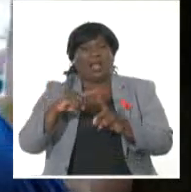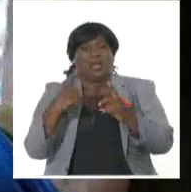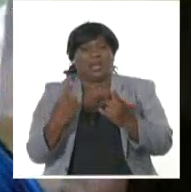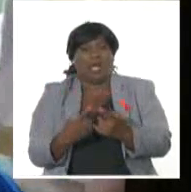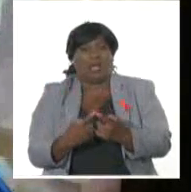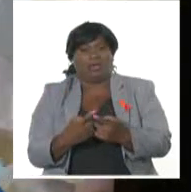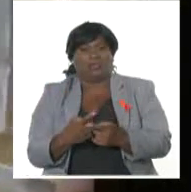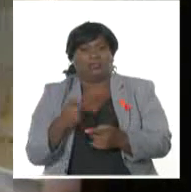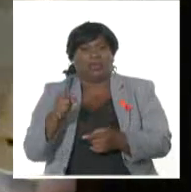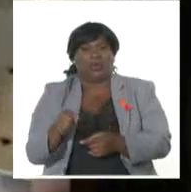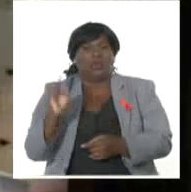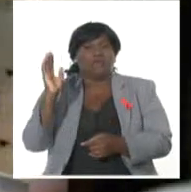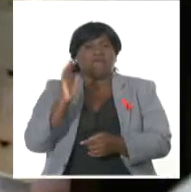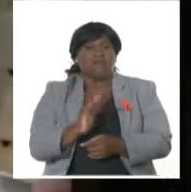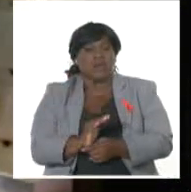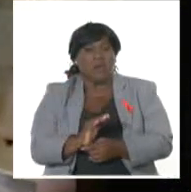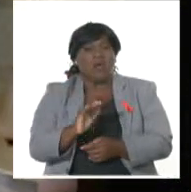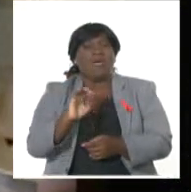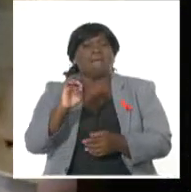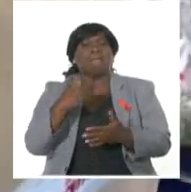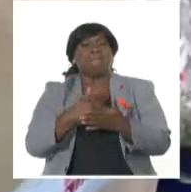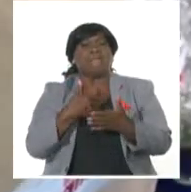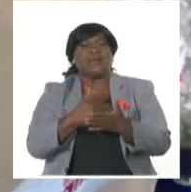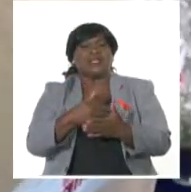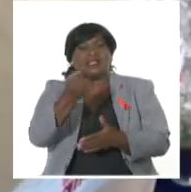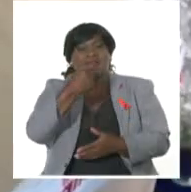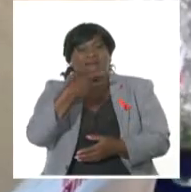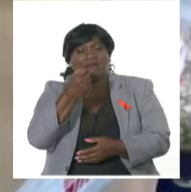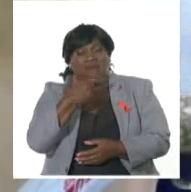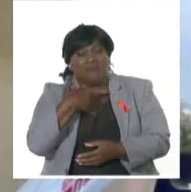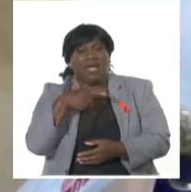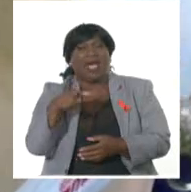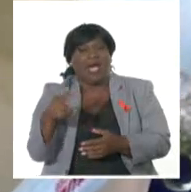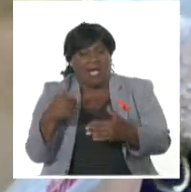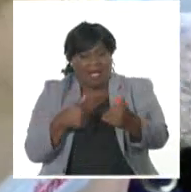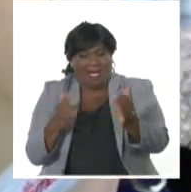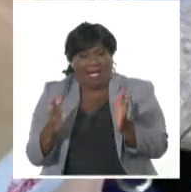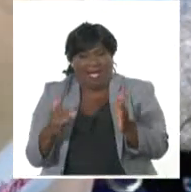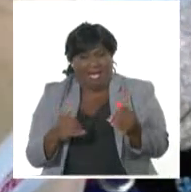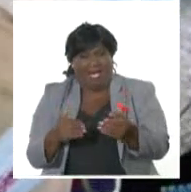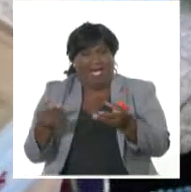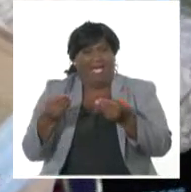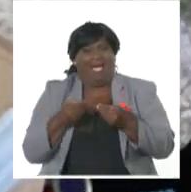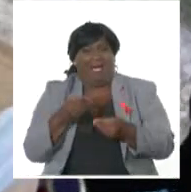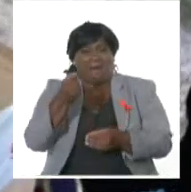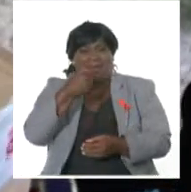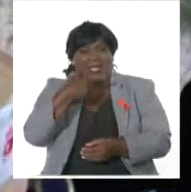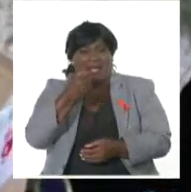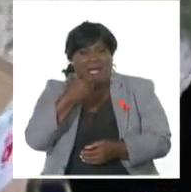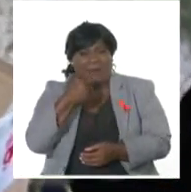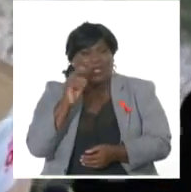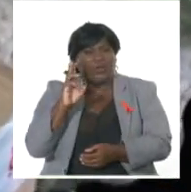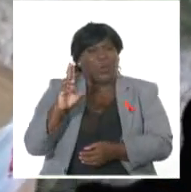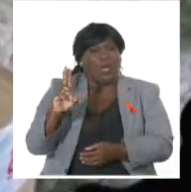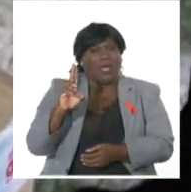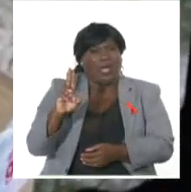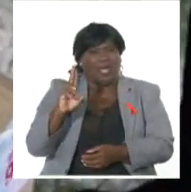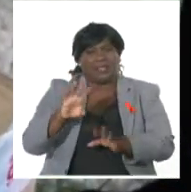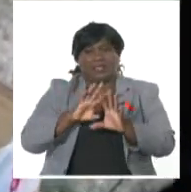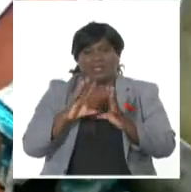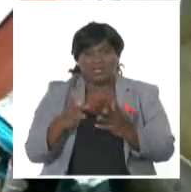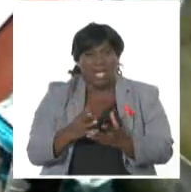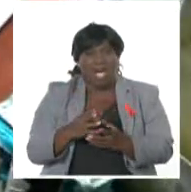hoy con los medicamentos más vitales que necesitábamos, y lo tenemos ya contabilizado y todo en nuestra